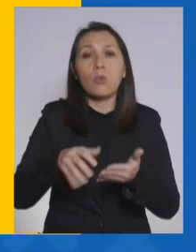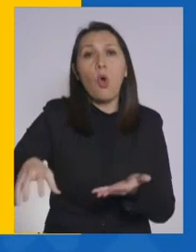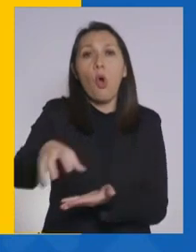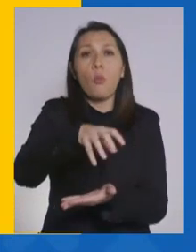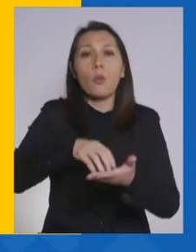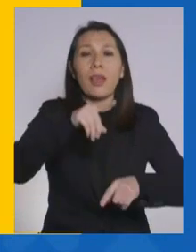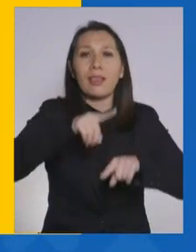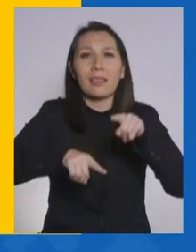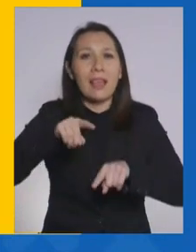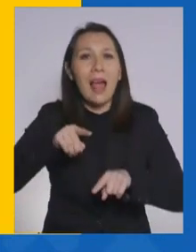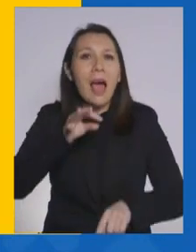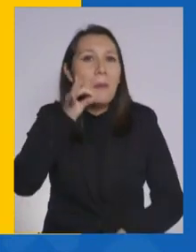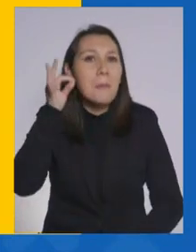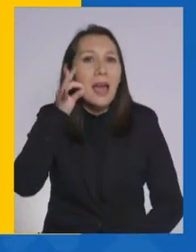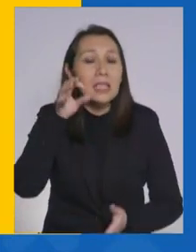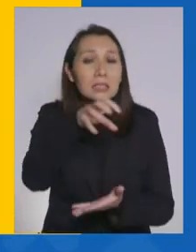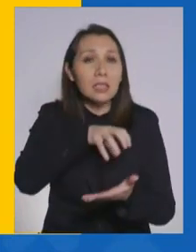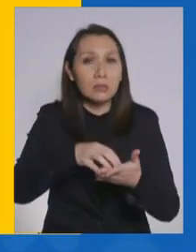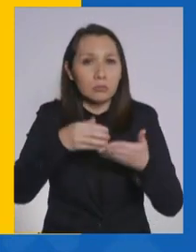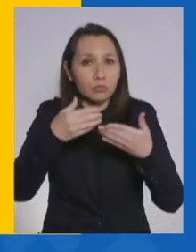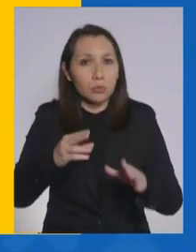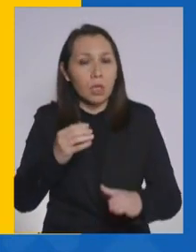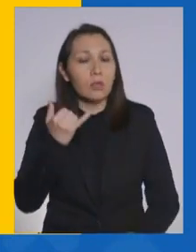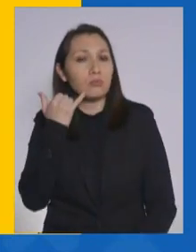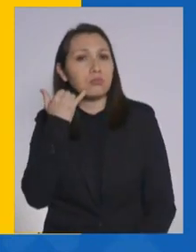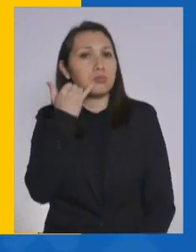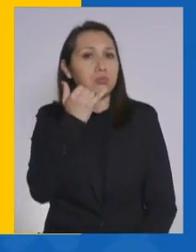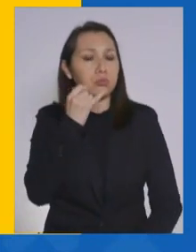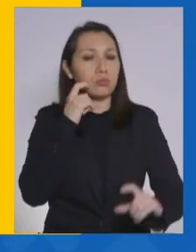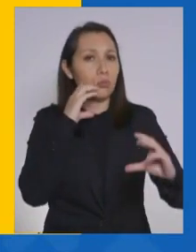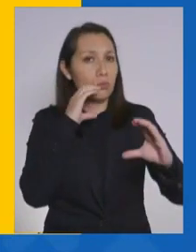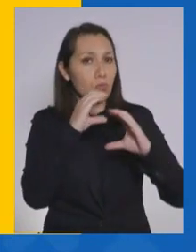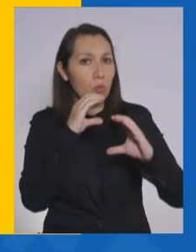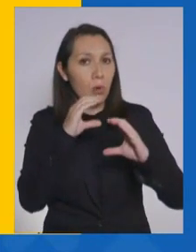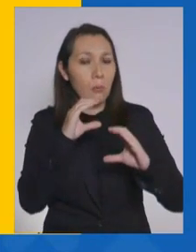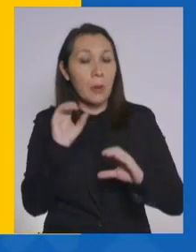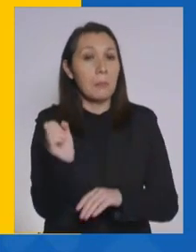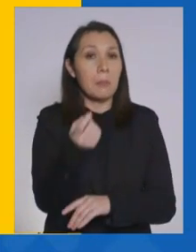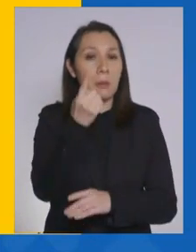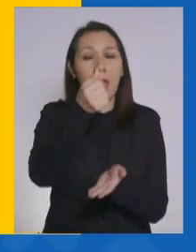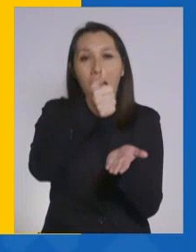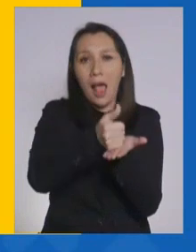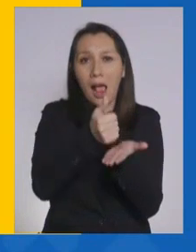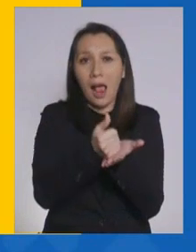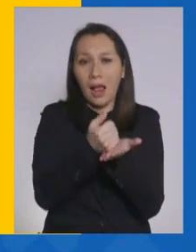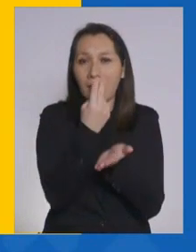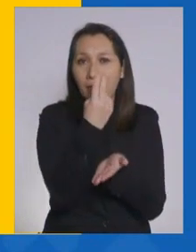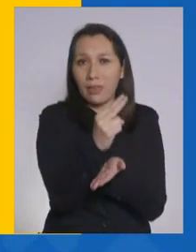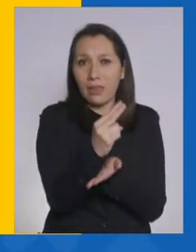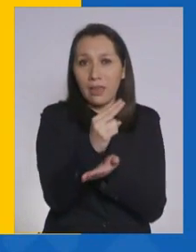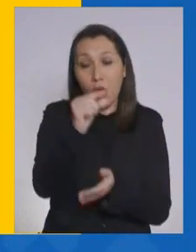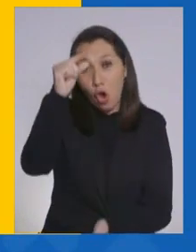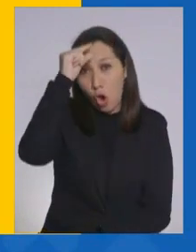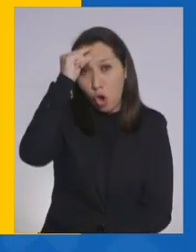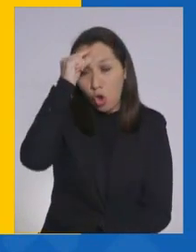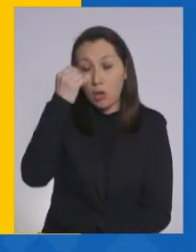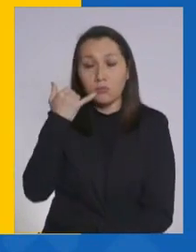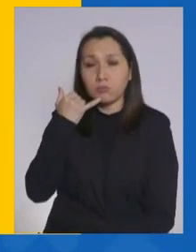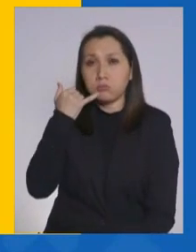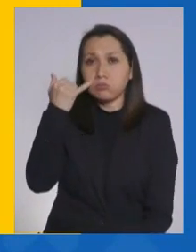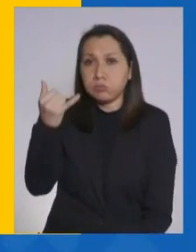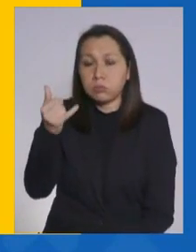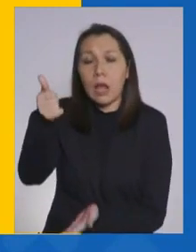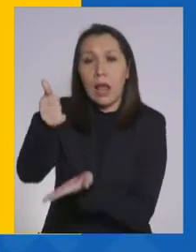Amarilla. Me comuniqué personalmente en el primer lugar con el alcalde de Coronel y también con la